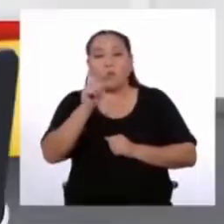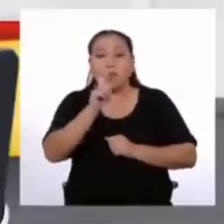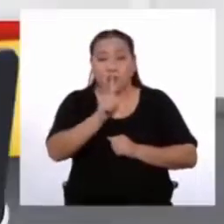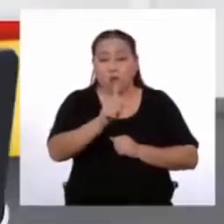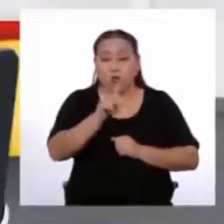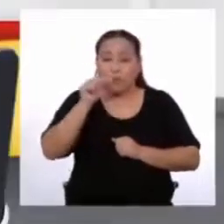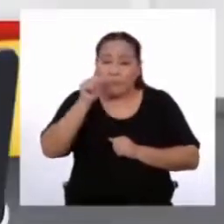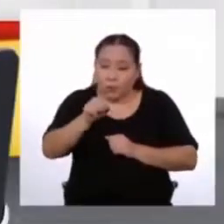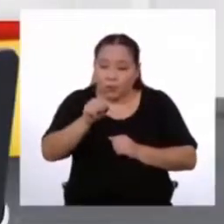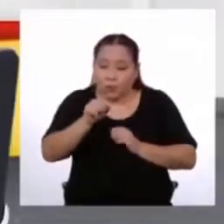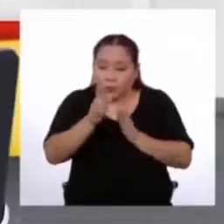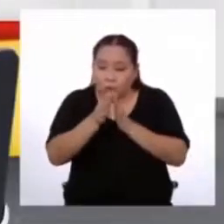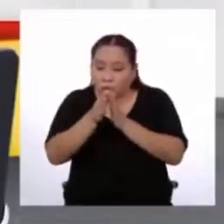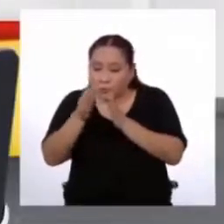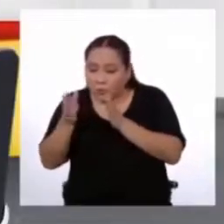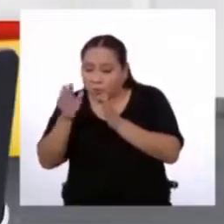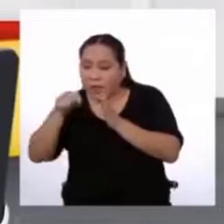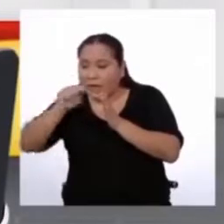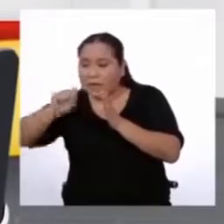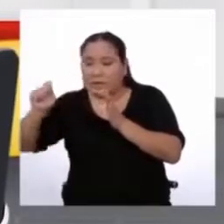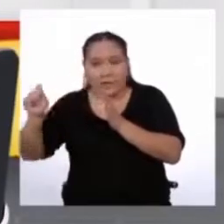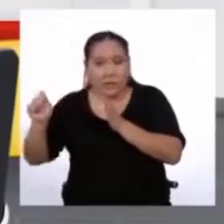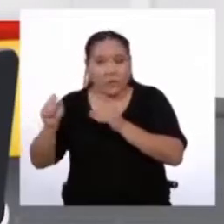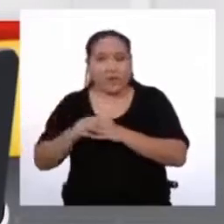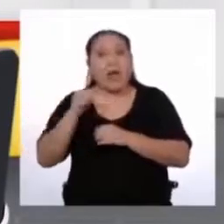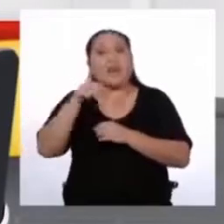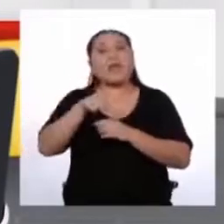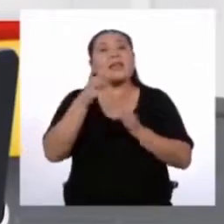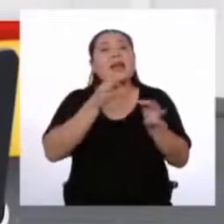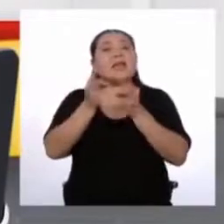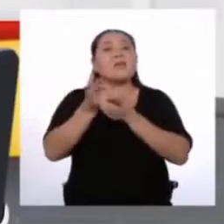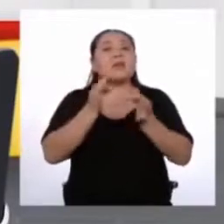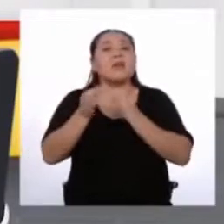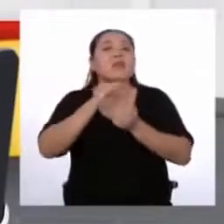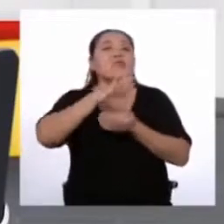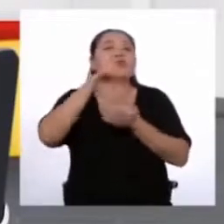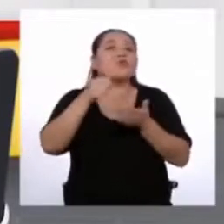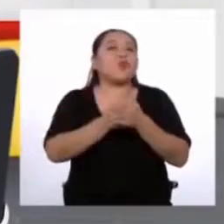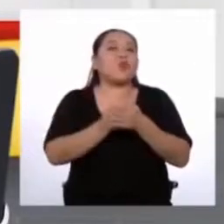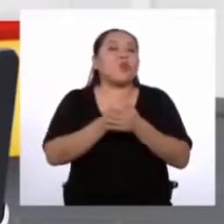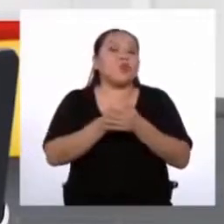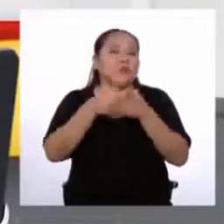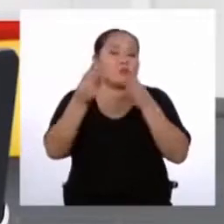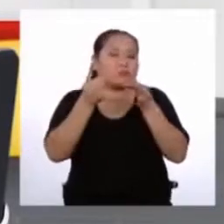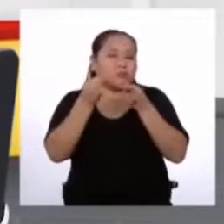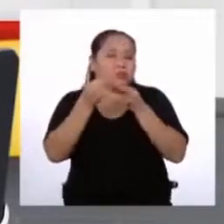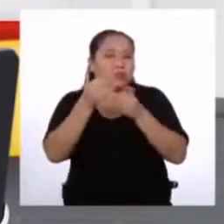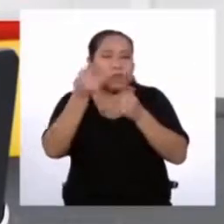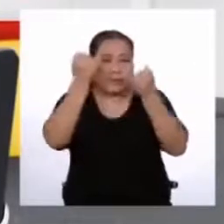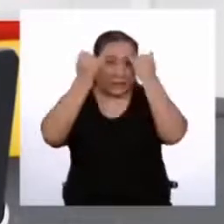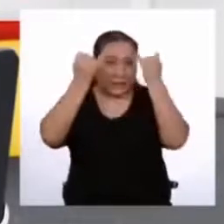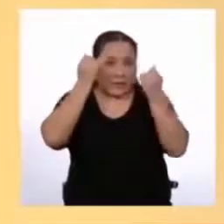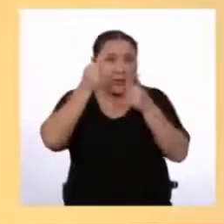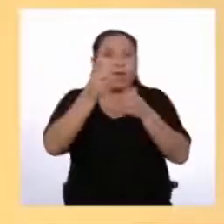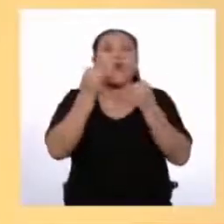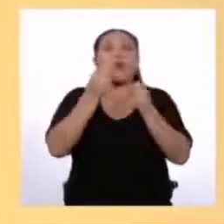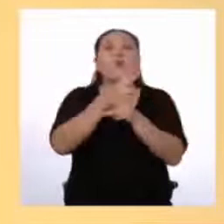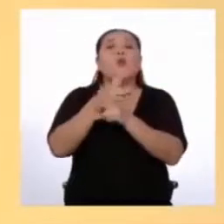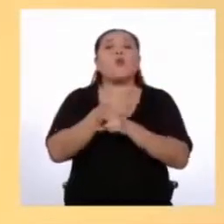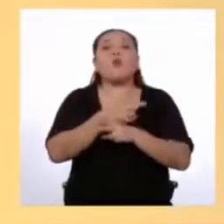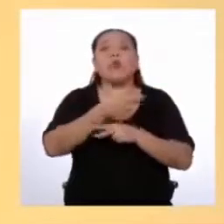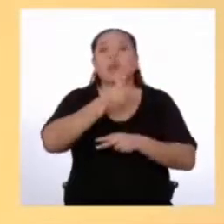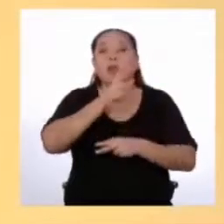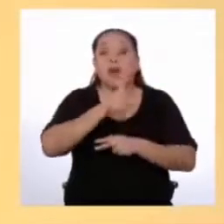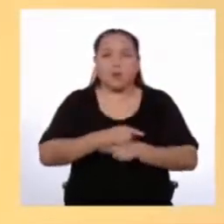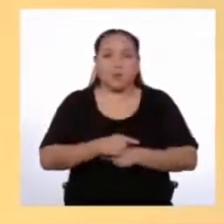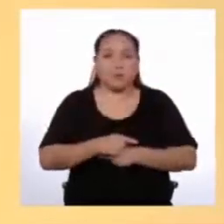Aquí es donde puedo detallar todas las instrucciones que propongo para el cuidado del agua Sí,